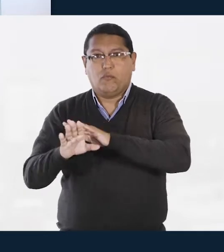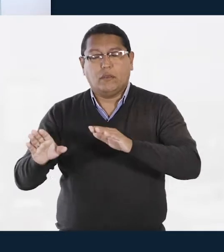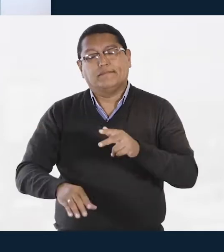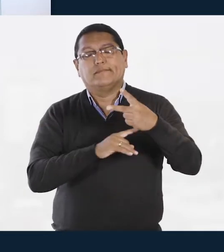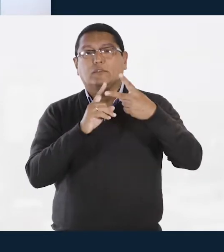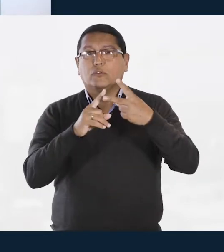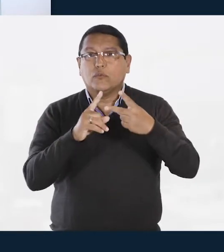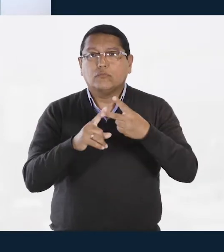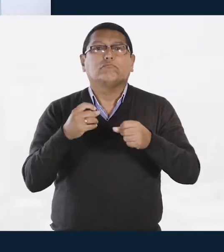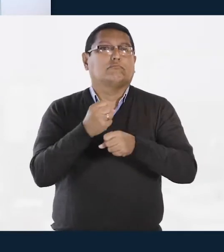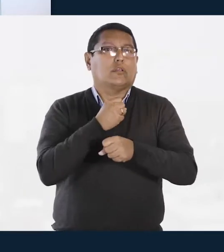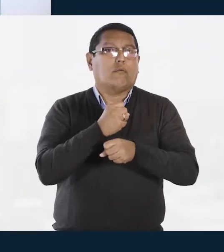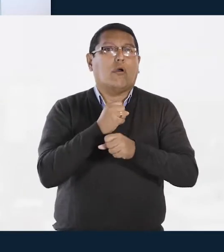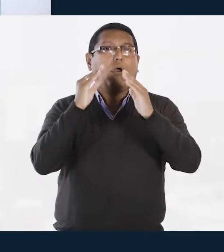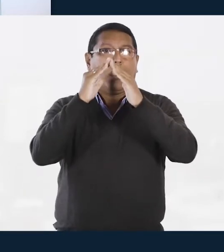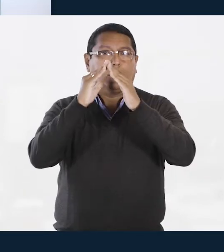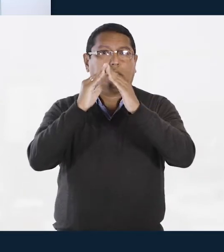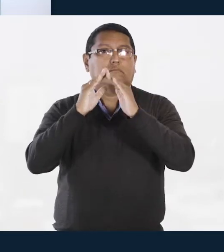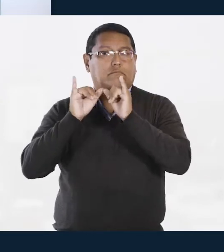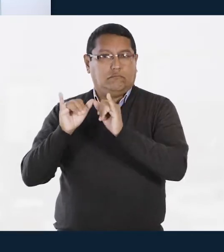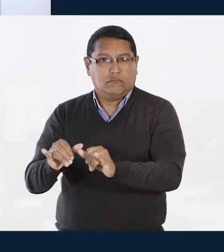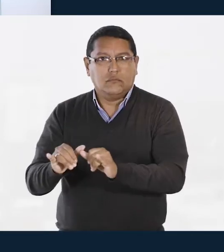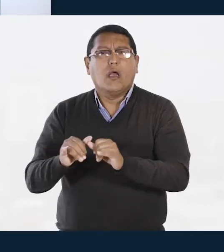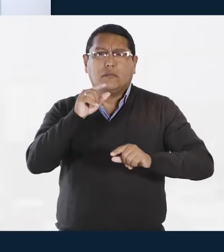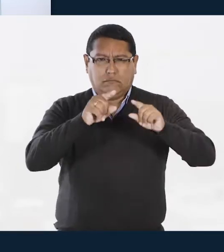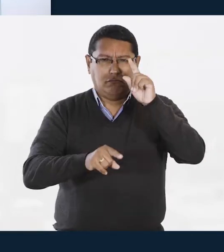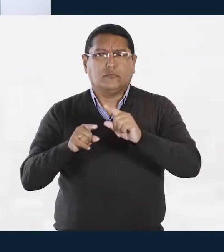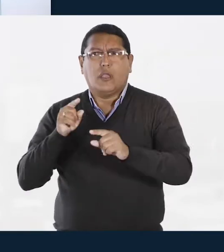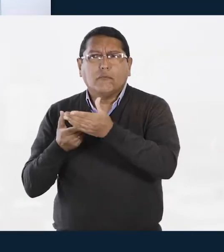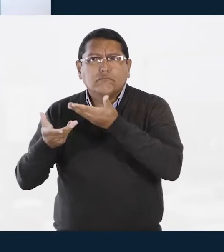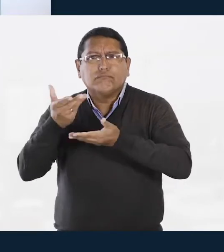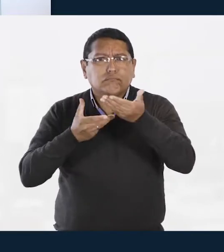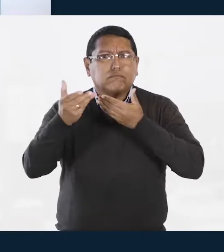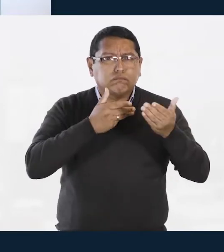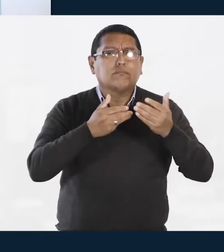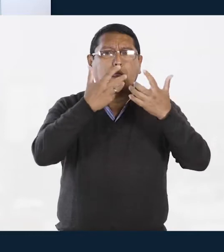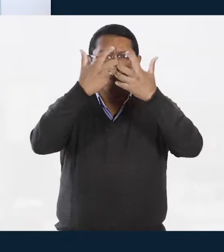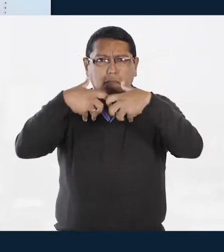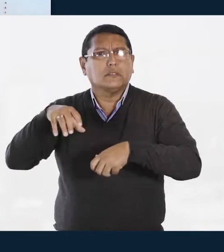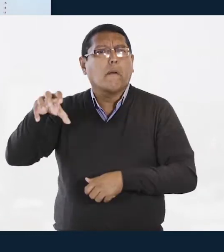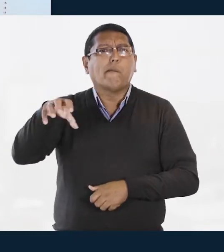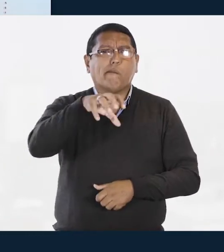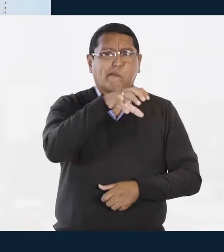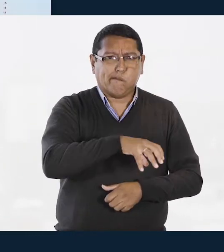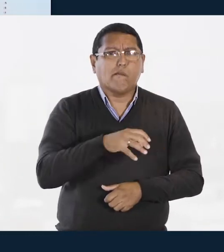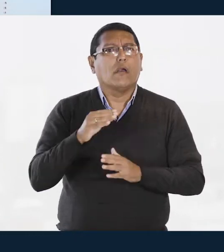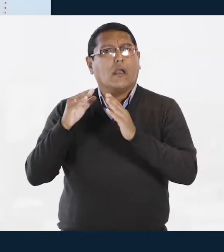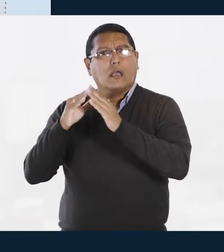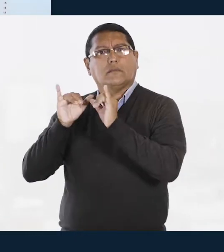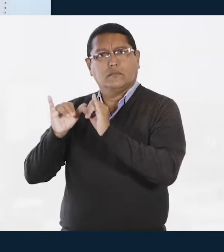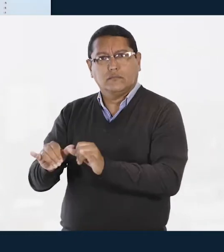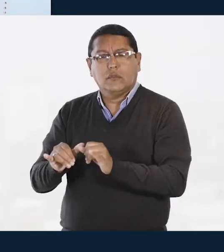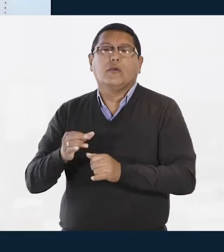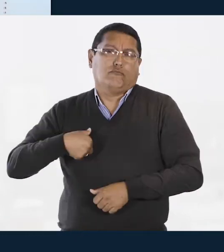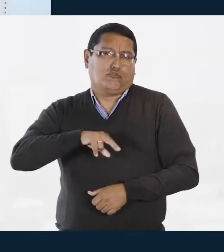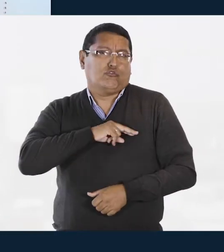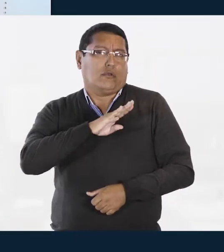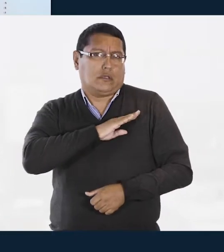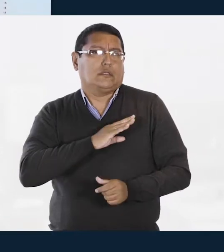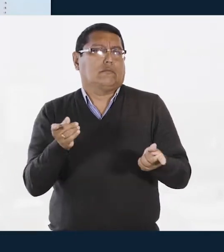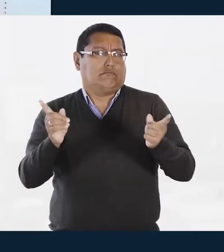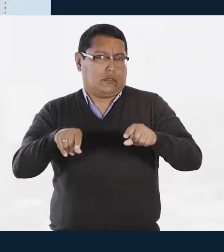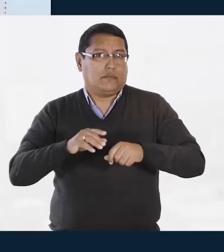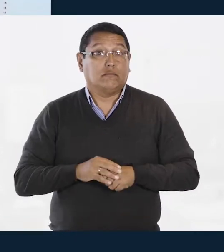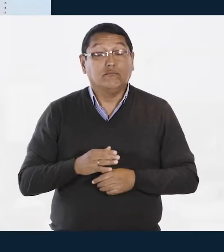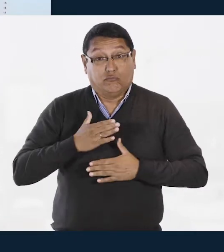Hemos hablado con los diversos gremios y empresarios para que lo empiecen a aplicar en sus empresas. Muchos ya lo han hecho. Y nosotros en la alcaldía ya estamos tomando medidas.